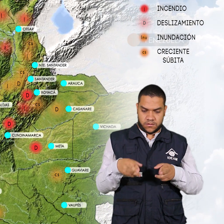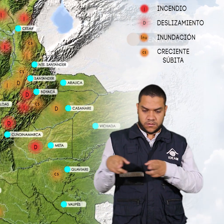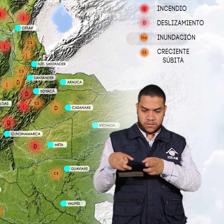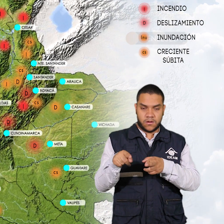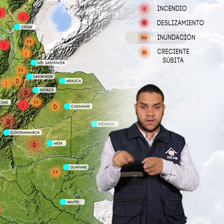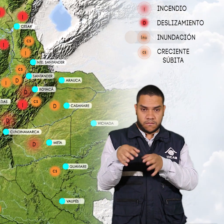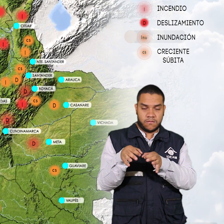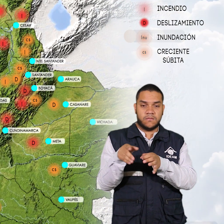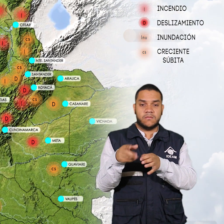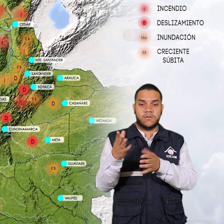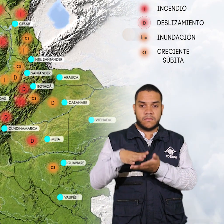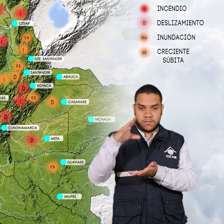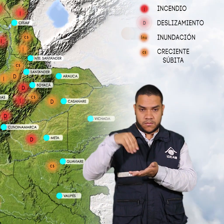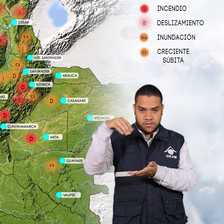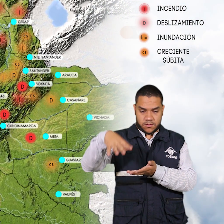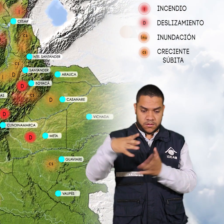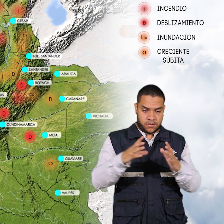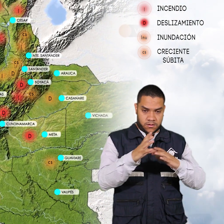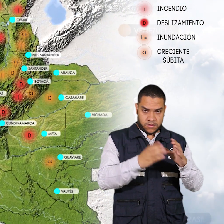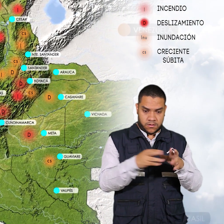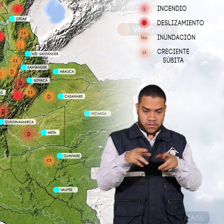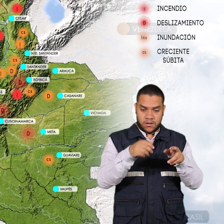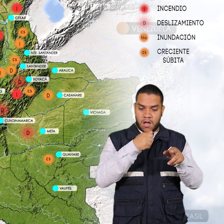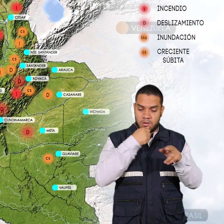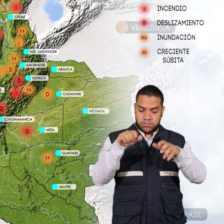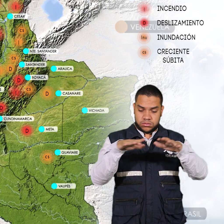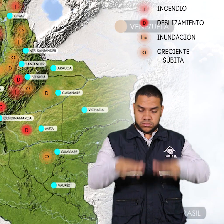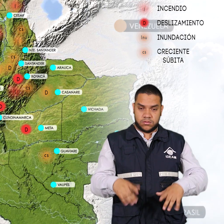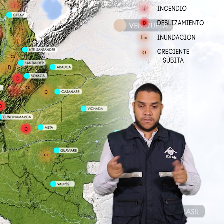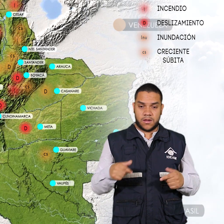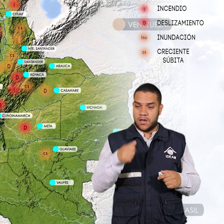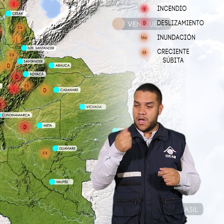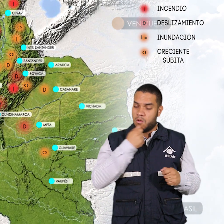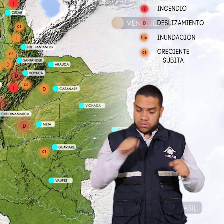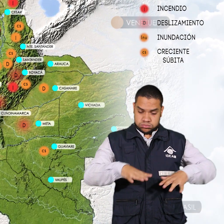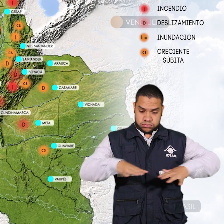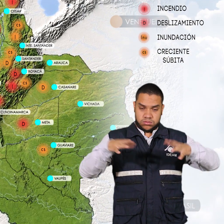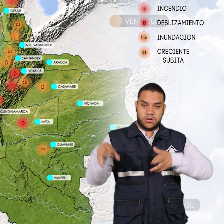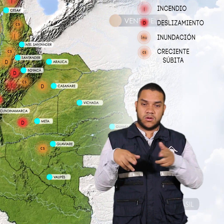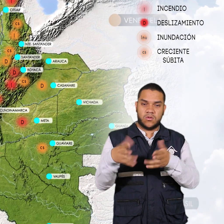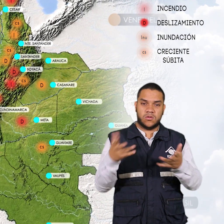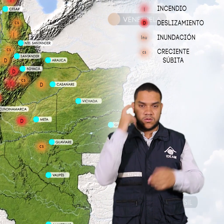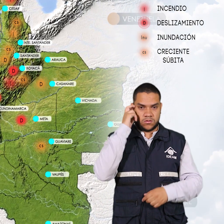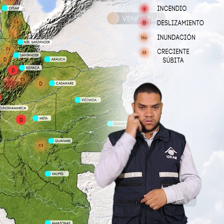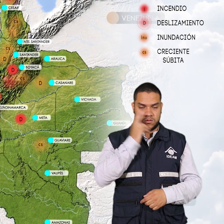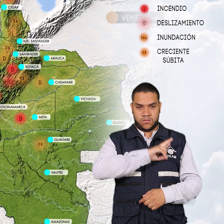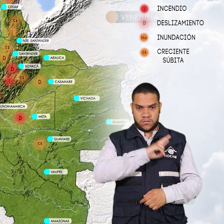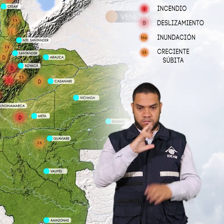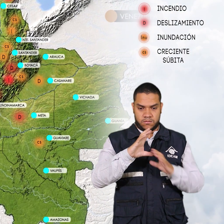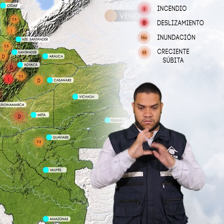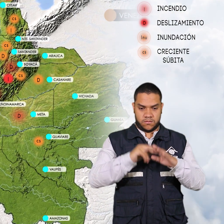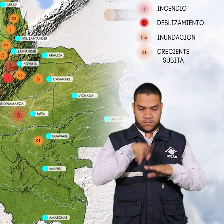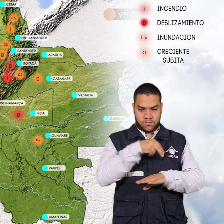ríos magdalena y cauca por crecientes súbitas en los ríos y quebradas localizadas en los departamentos de chocó valle del cauca cauca